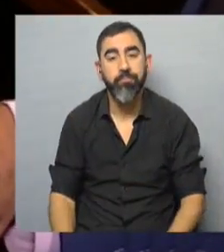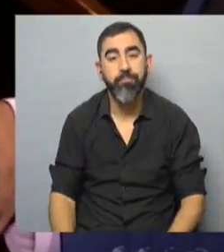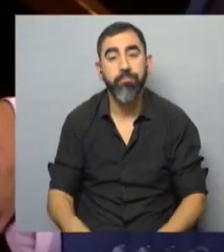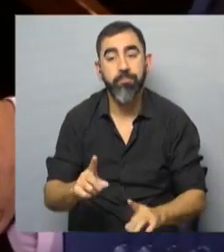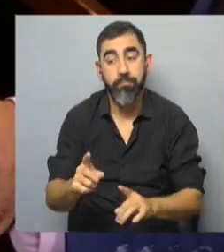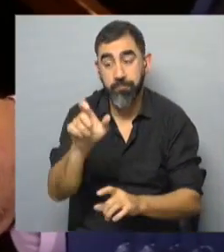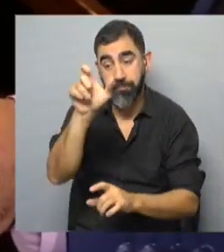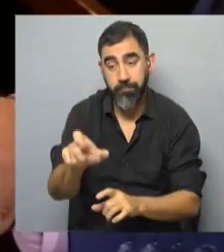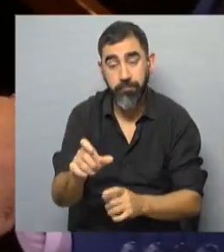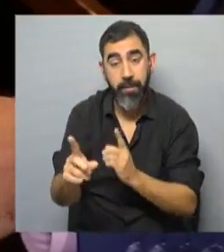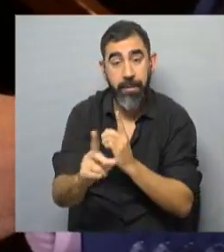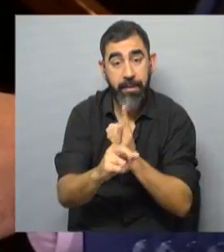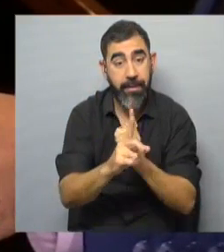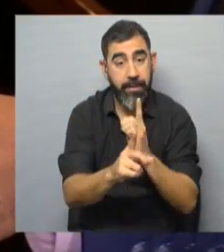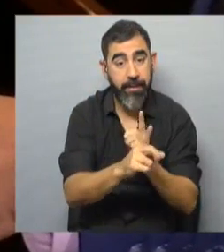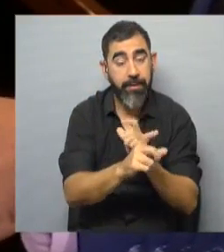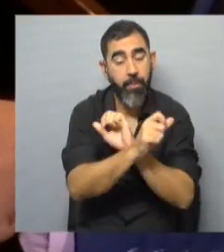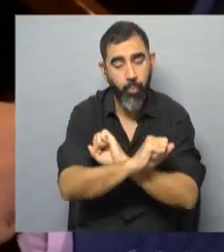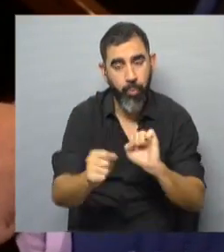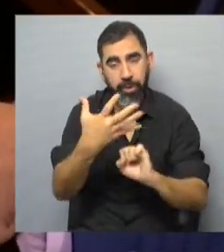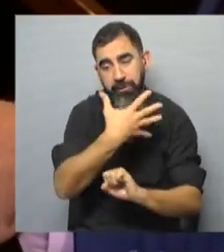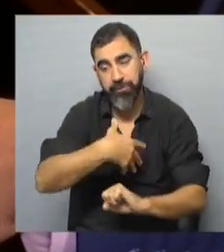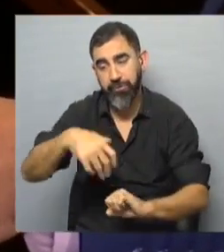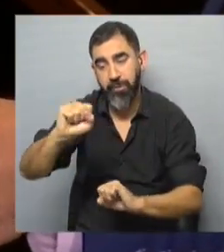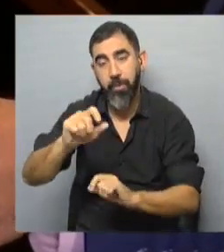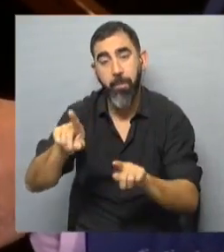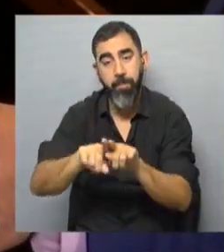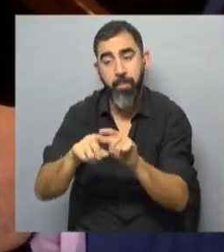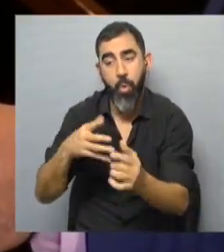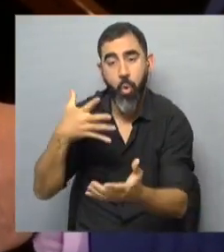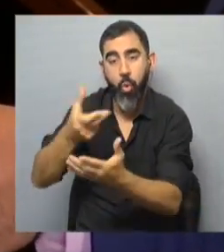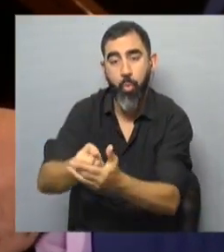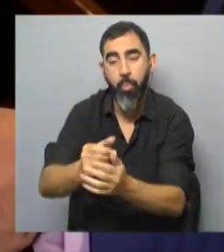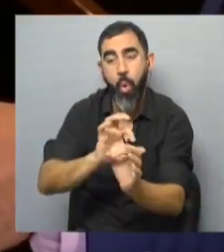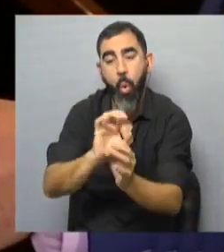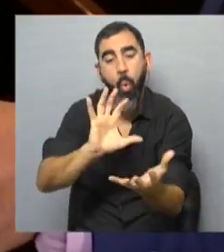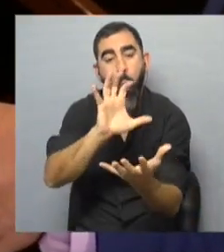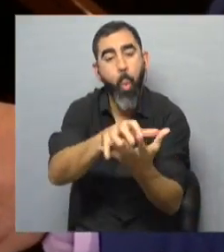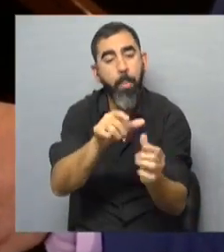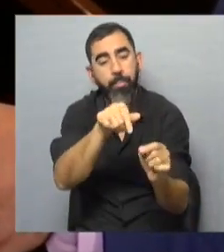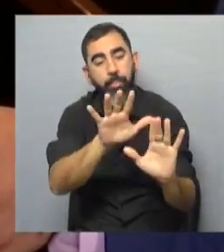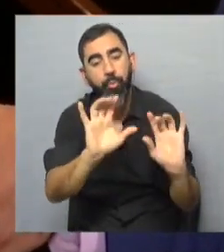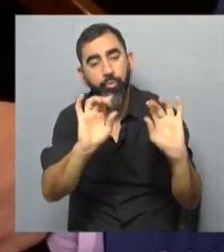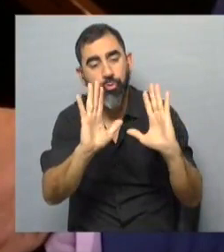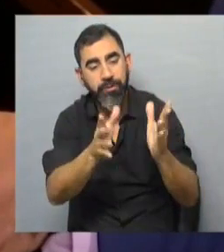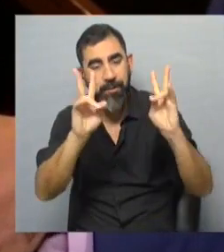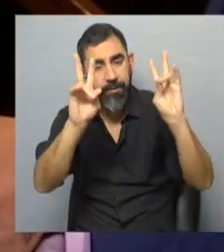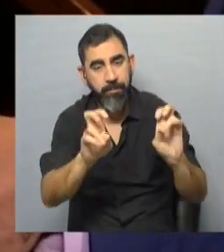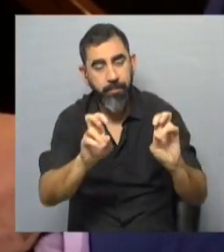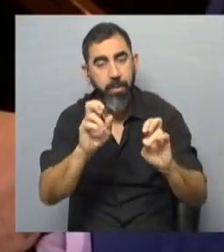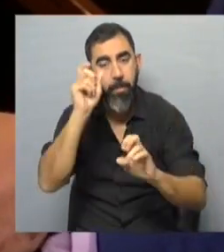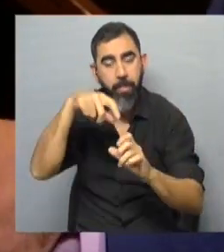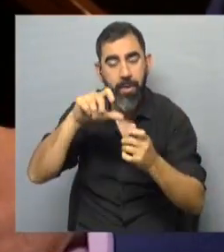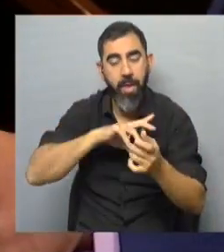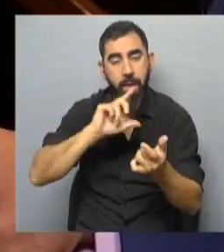consumidor, el cliente, pueda llevarlo o al lugar donde lo compra o a algún sitio dispuesto para tales características. Estamos trabajando este plan de